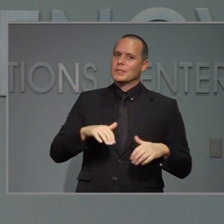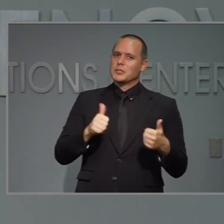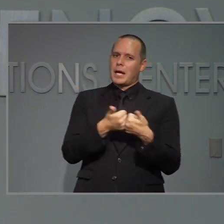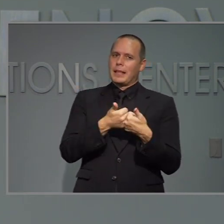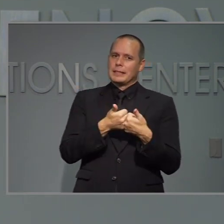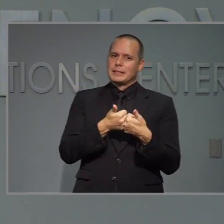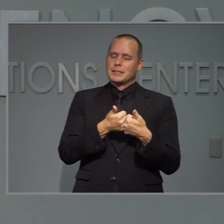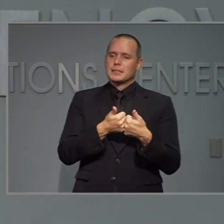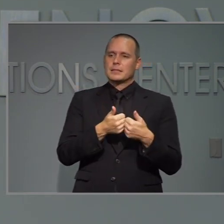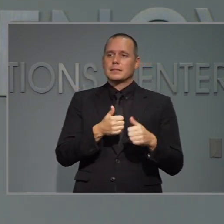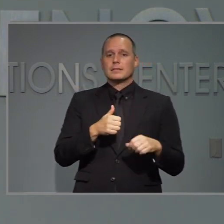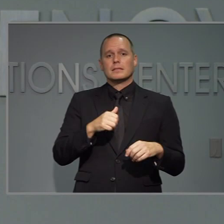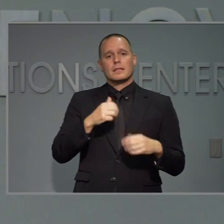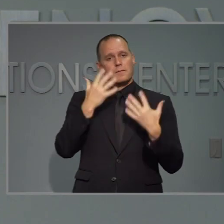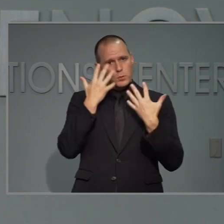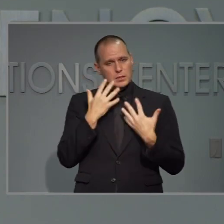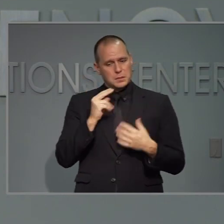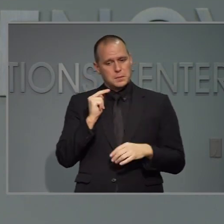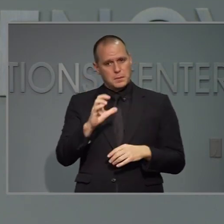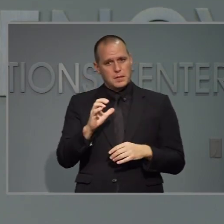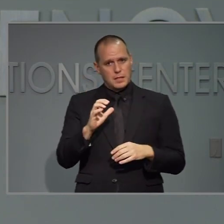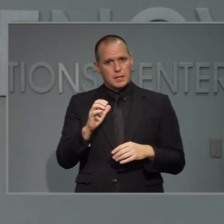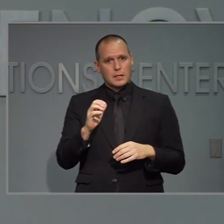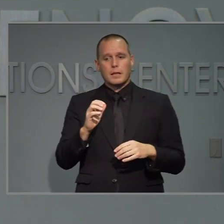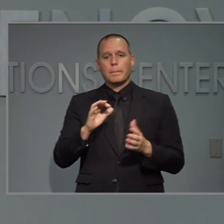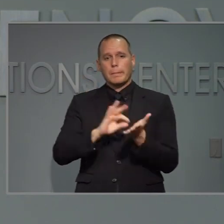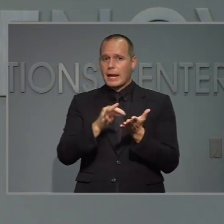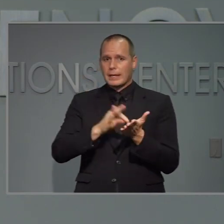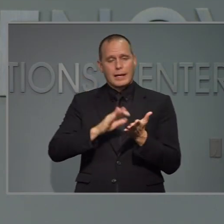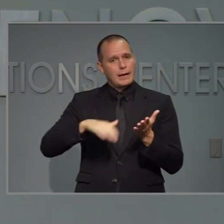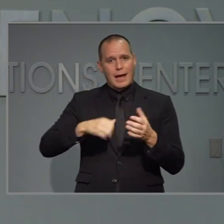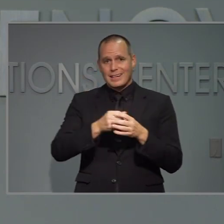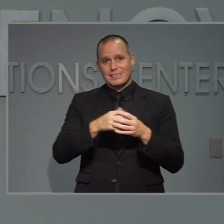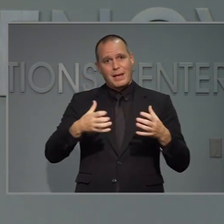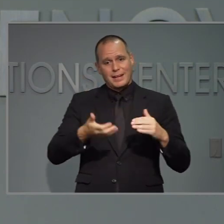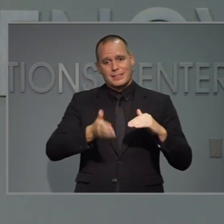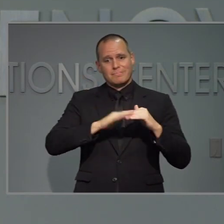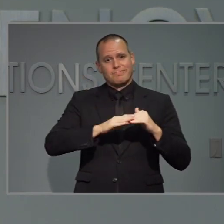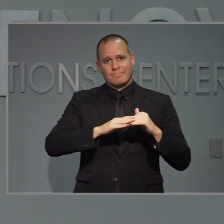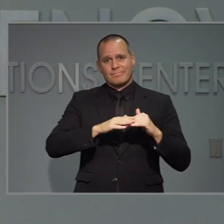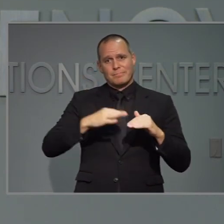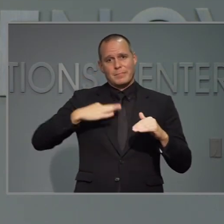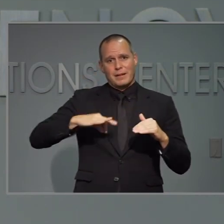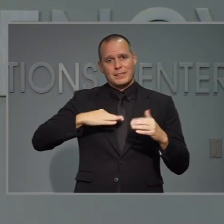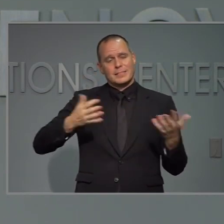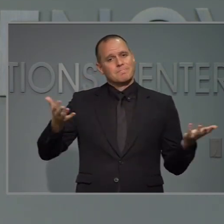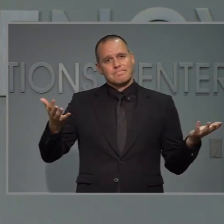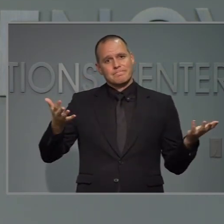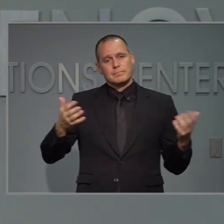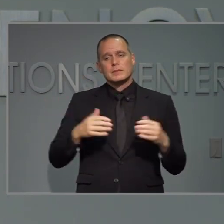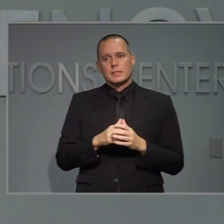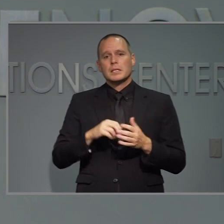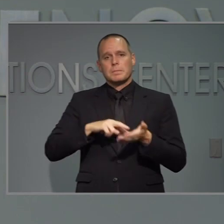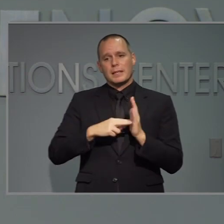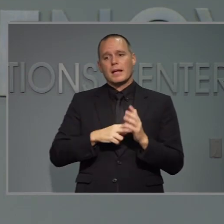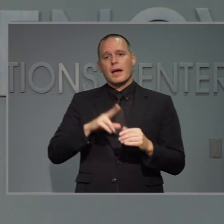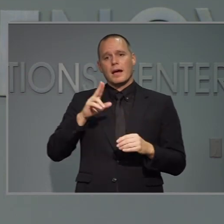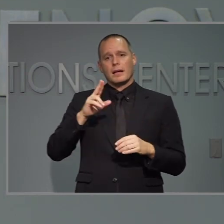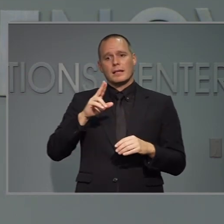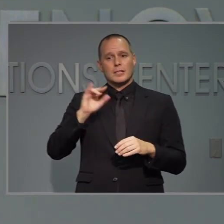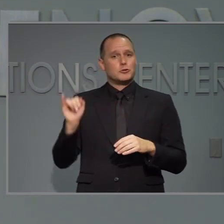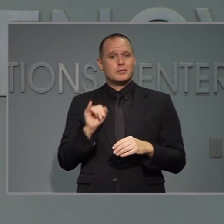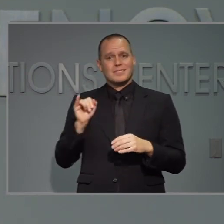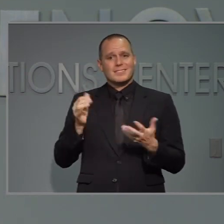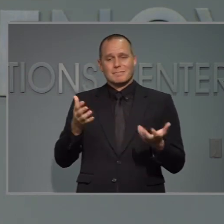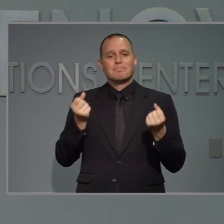desafiante como usted sabe en Carolina del Norte no hemos ampliado los servicios de Medicaid por lo que tan por lo tanto de muchas personas